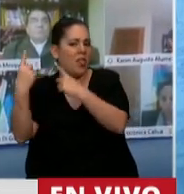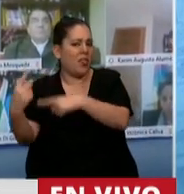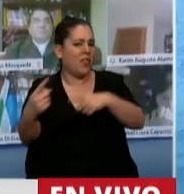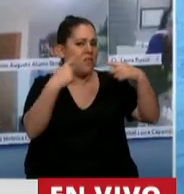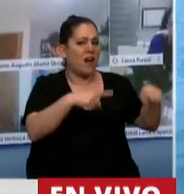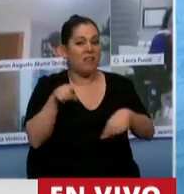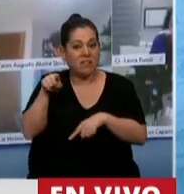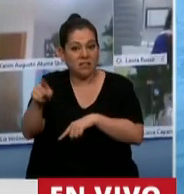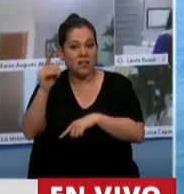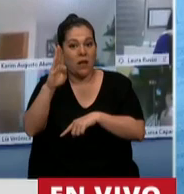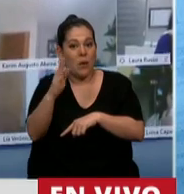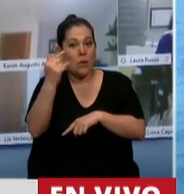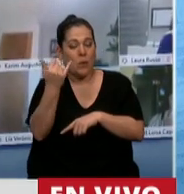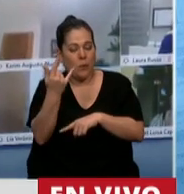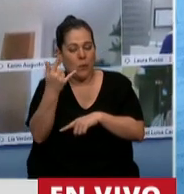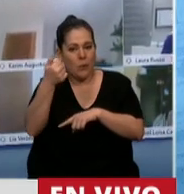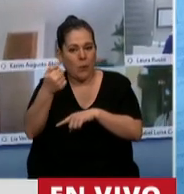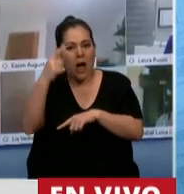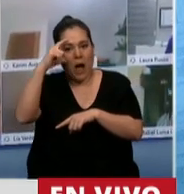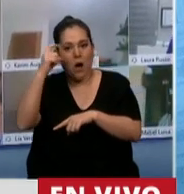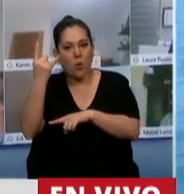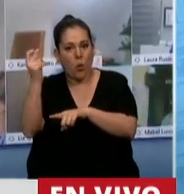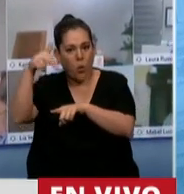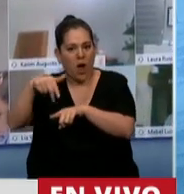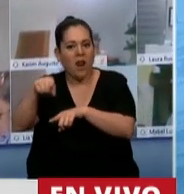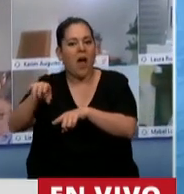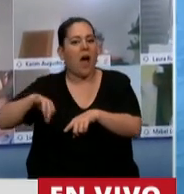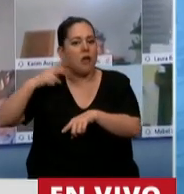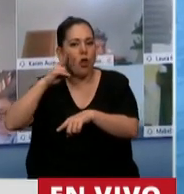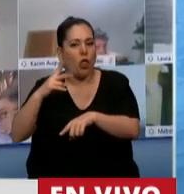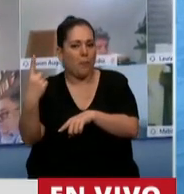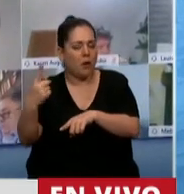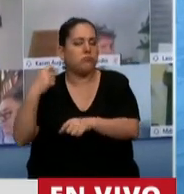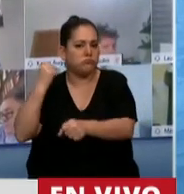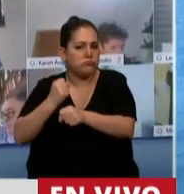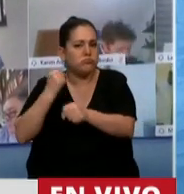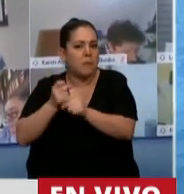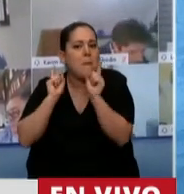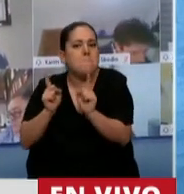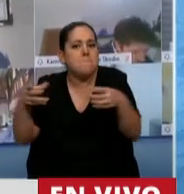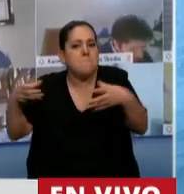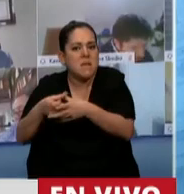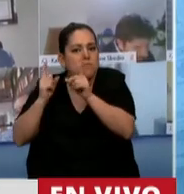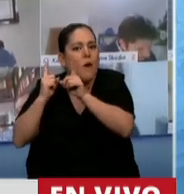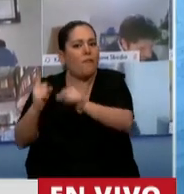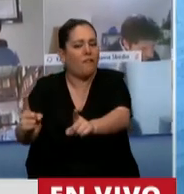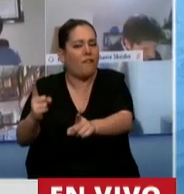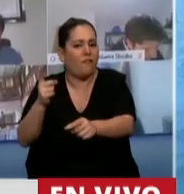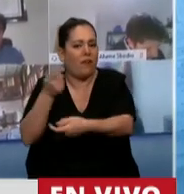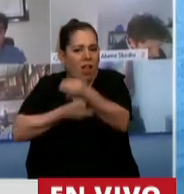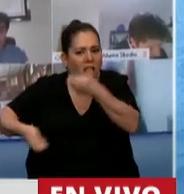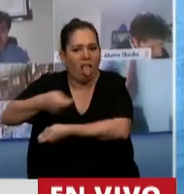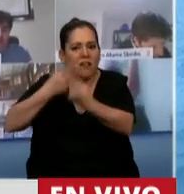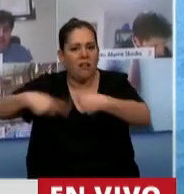está desde el año 2001 mostrando un gran ejemplo y que a pesar de que muchas veces no ha tenido